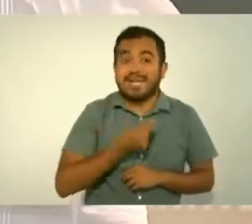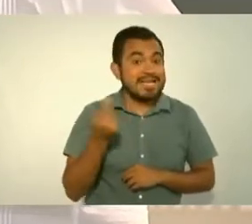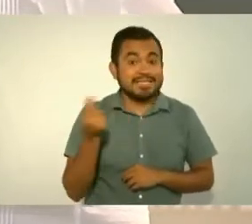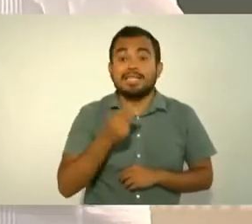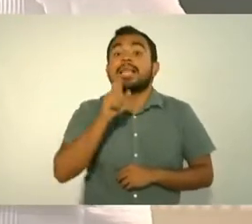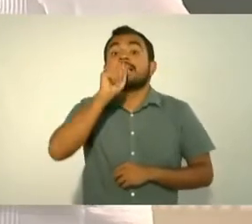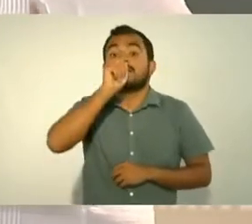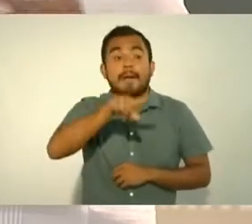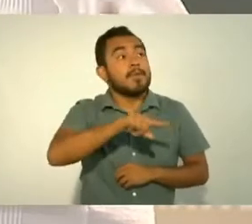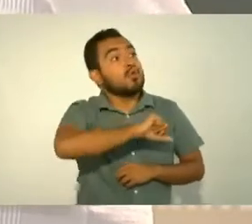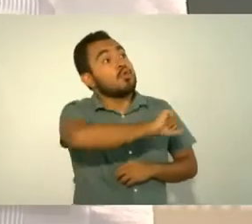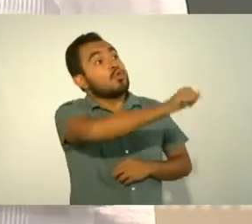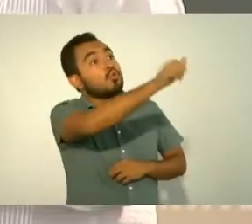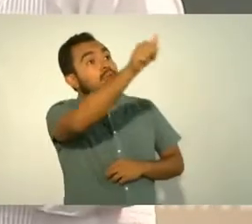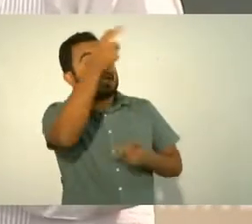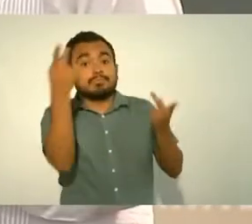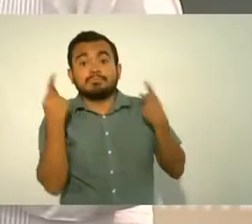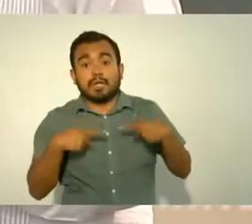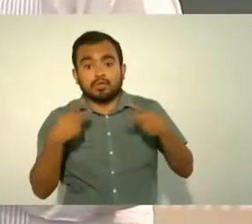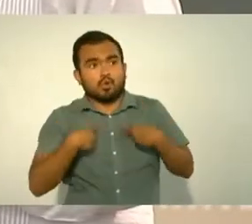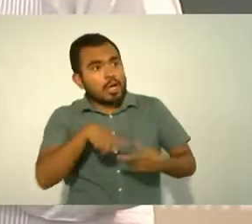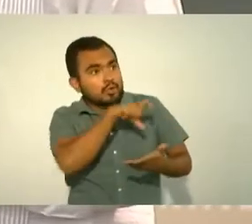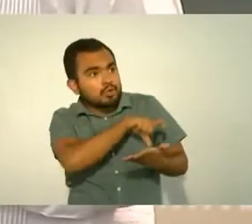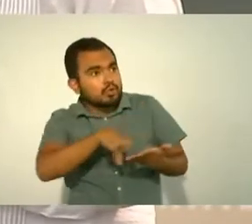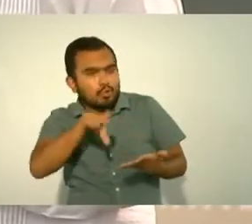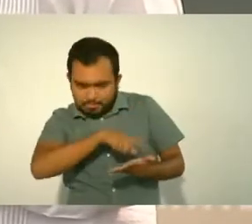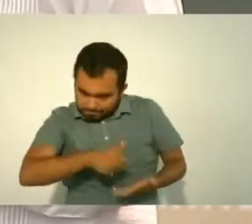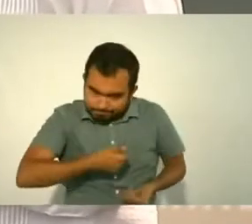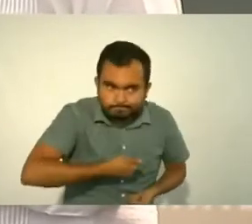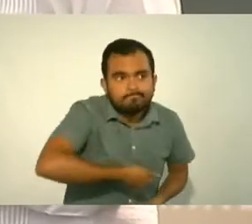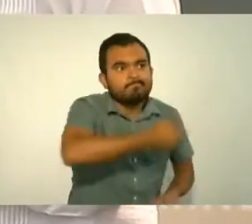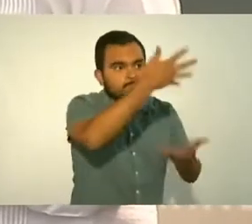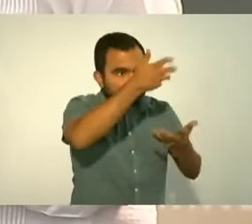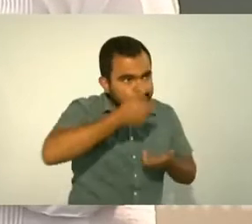hay que producir para